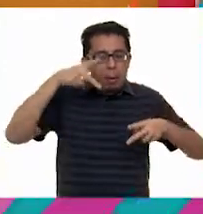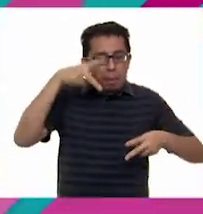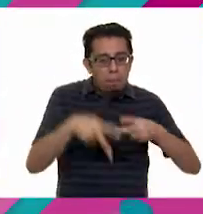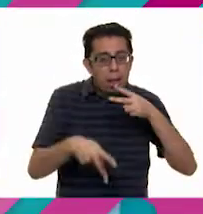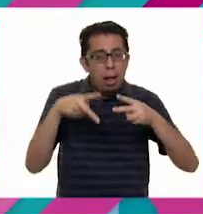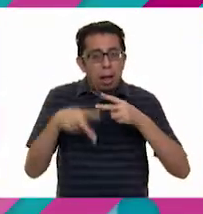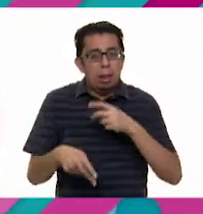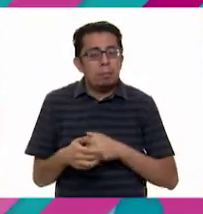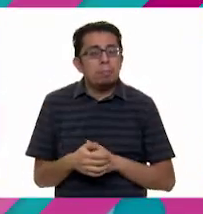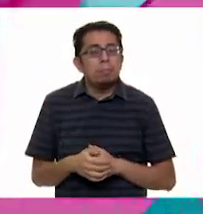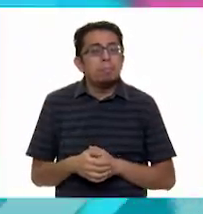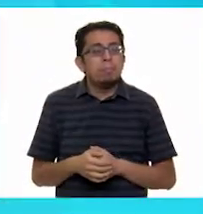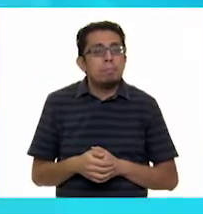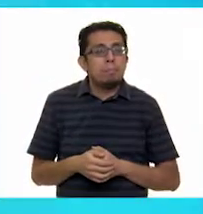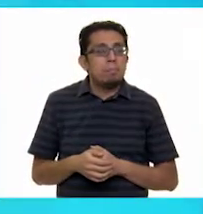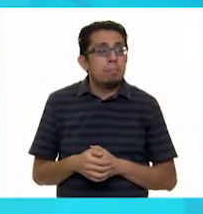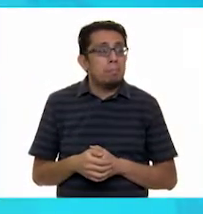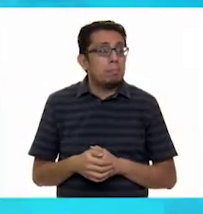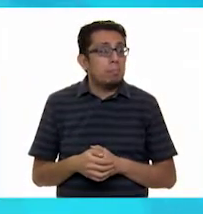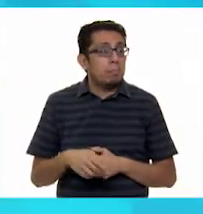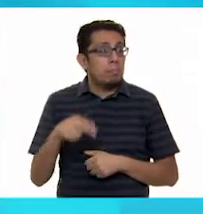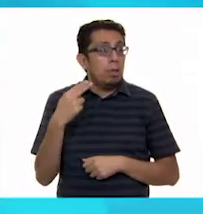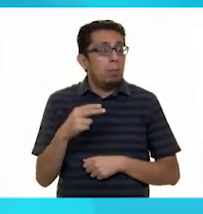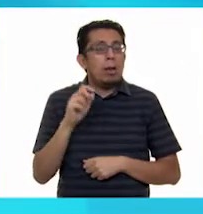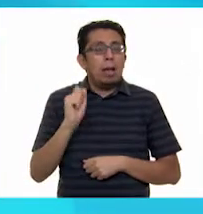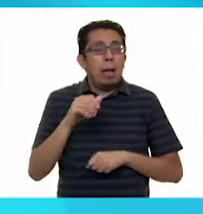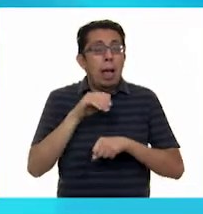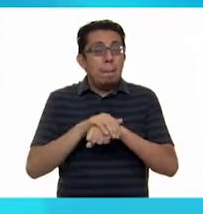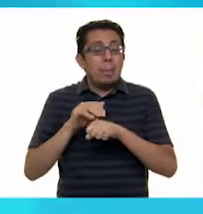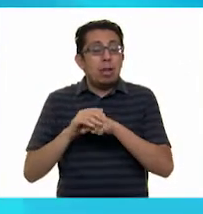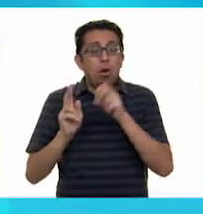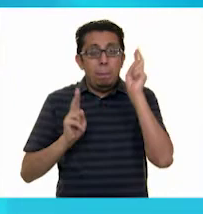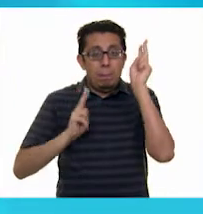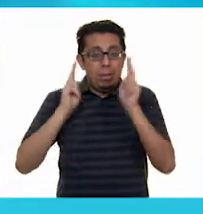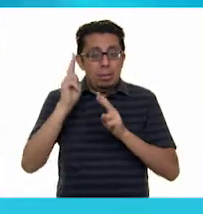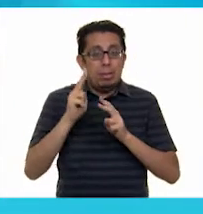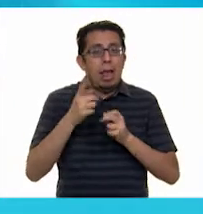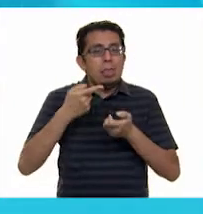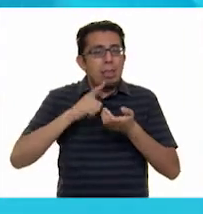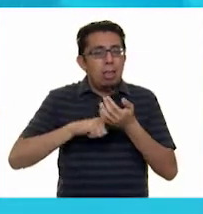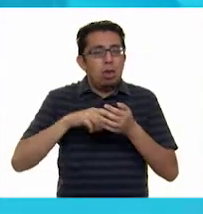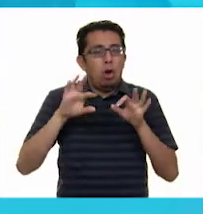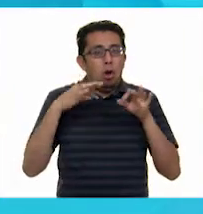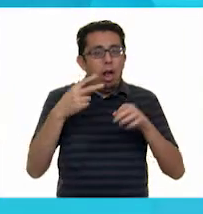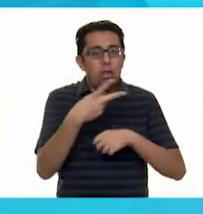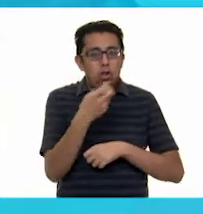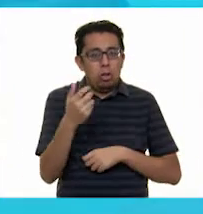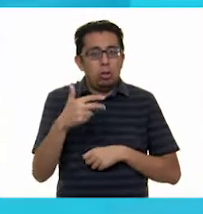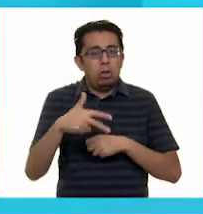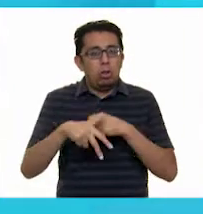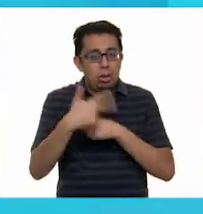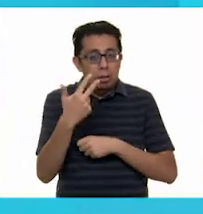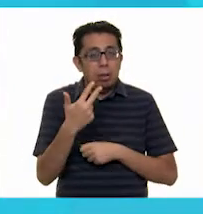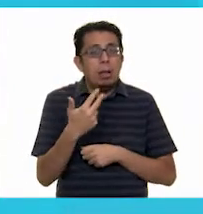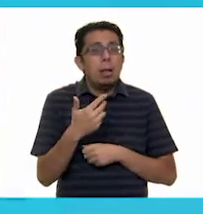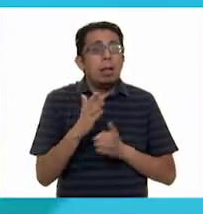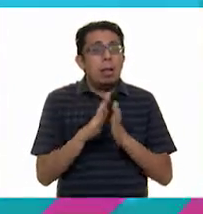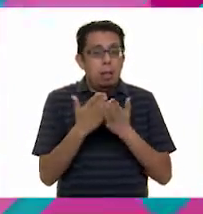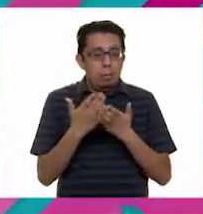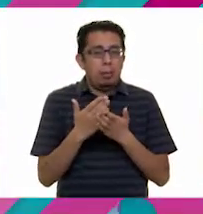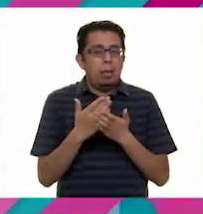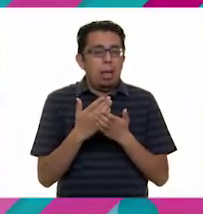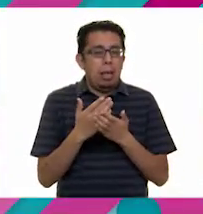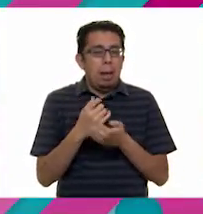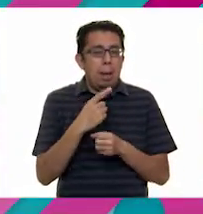Visita de Amigos. Y está en la página 213 de tu libro de lengua materna.